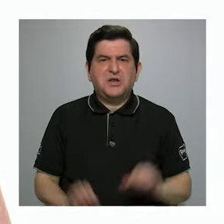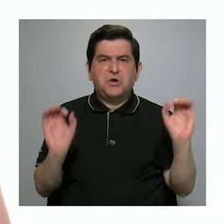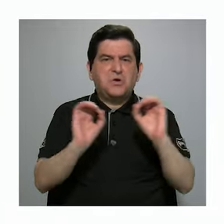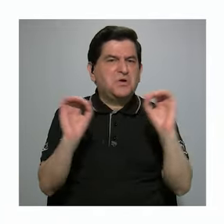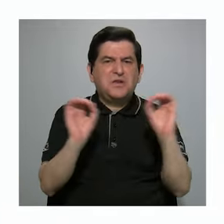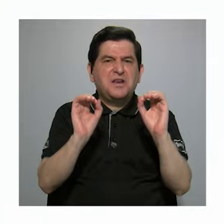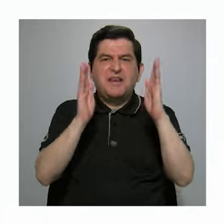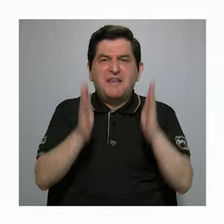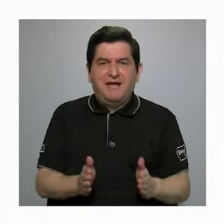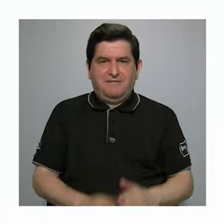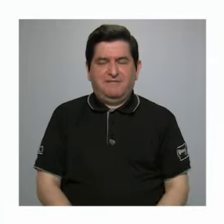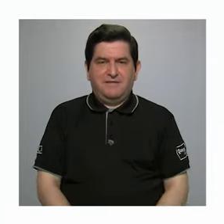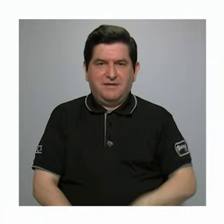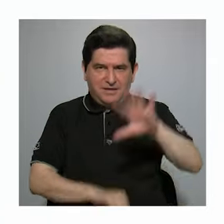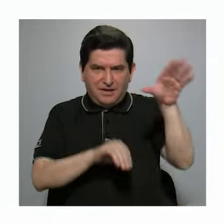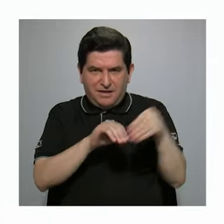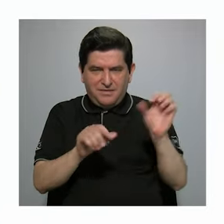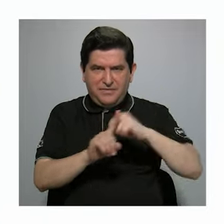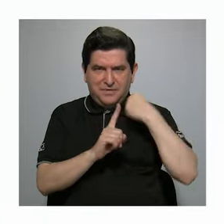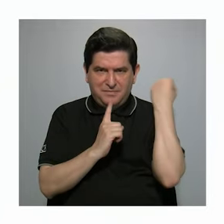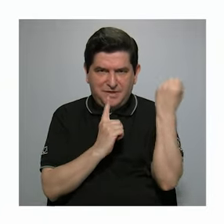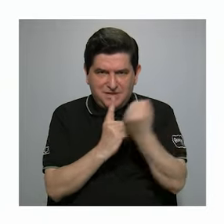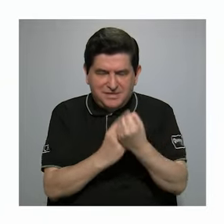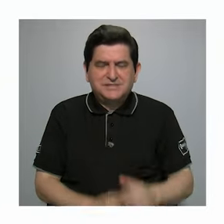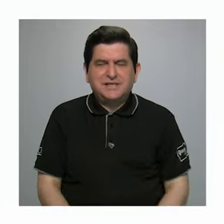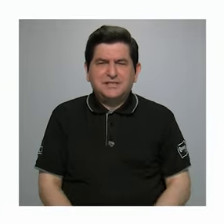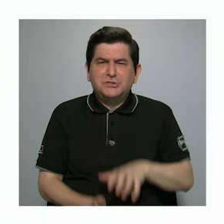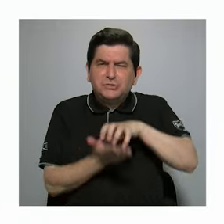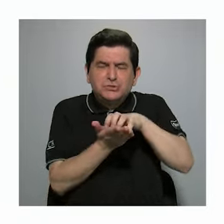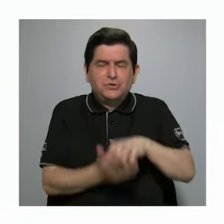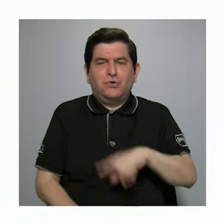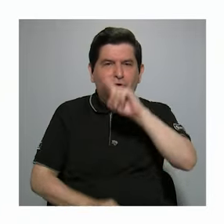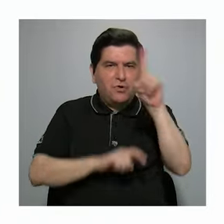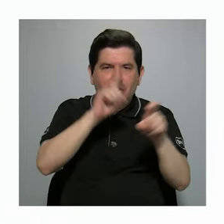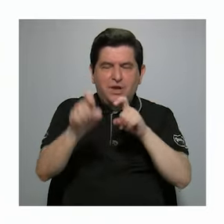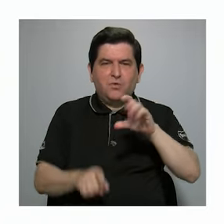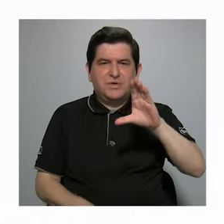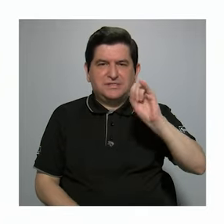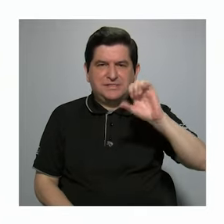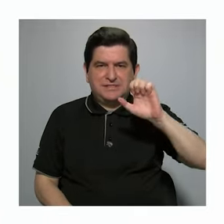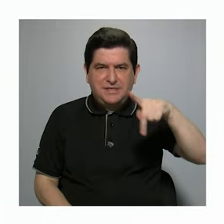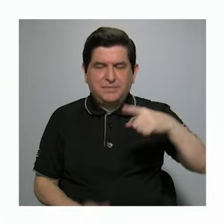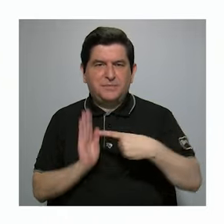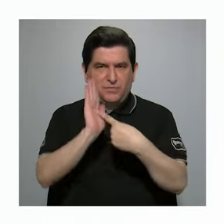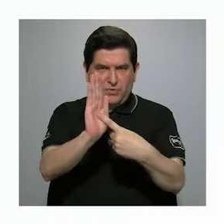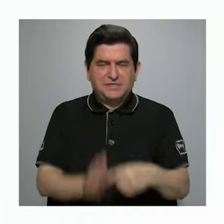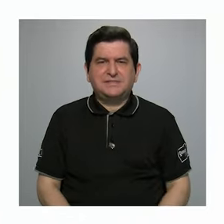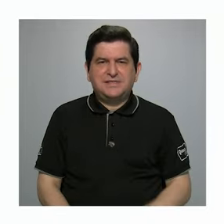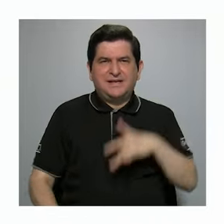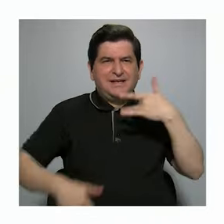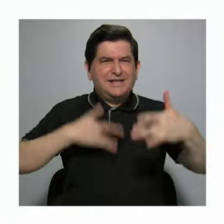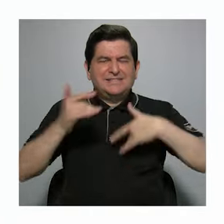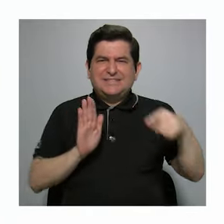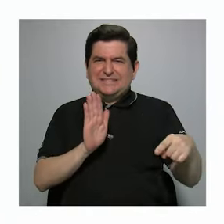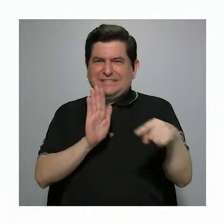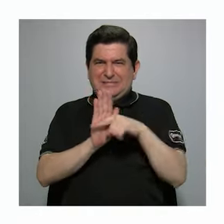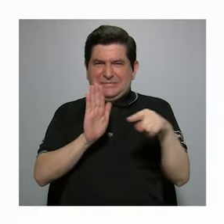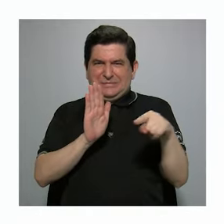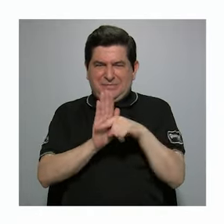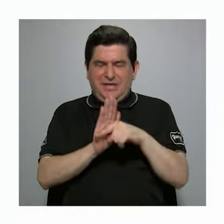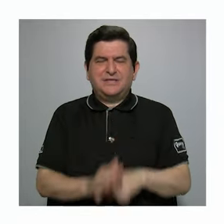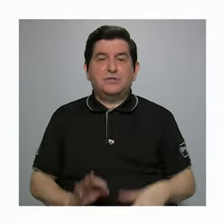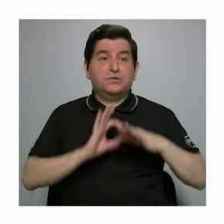ninguno. Además de un panorama de incertidumbre, la encuesta del CIEP nos revela la existencia de sentimientos negativos